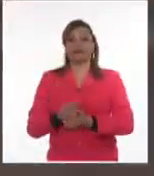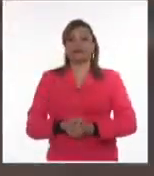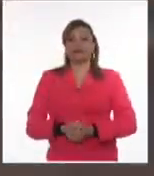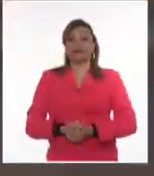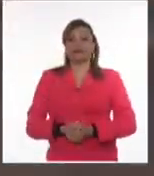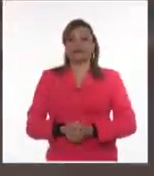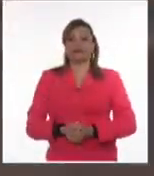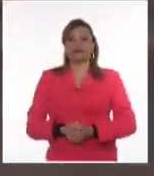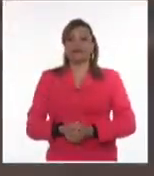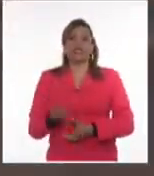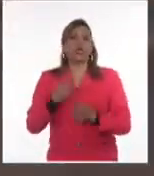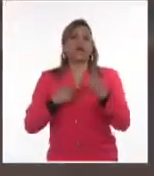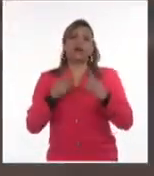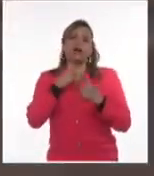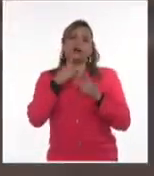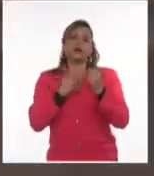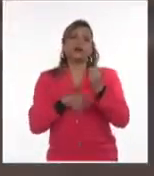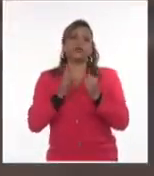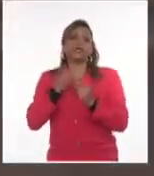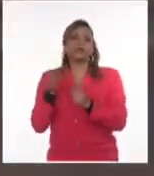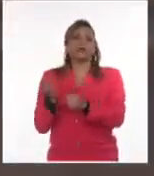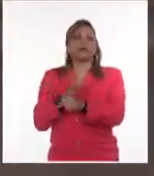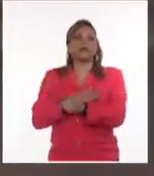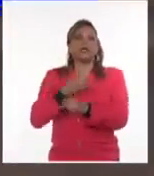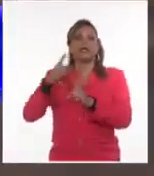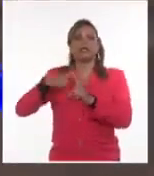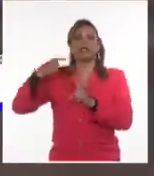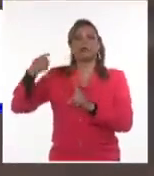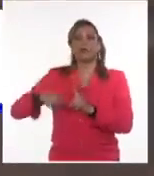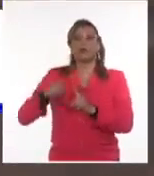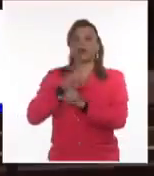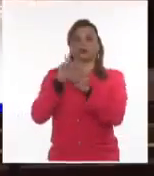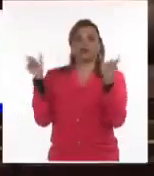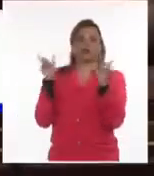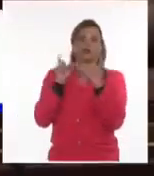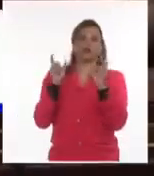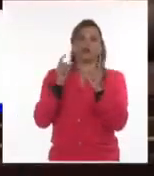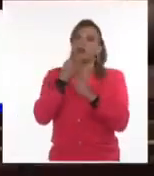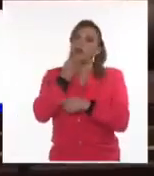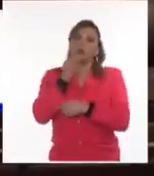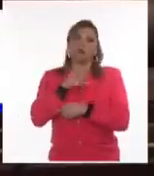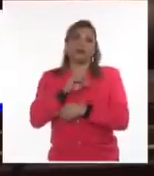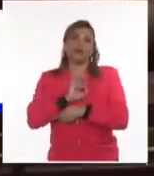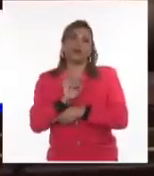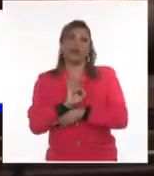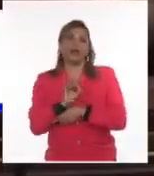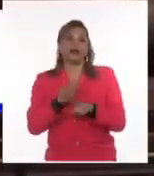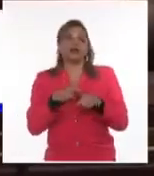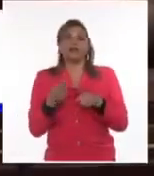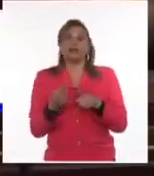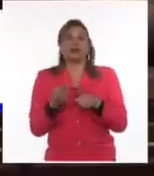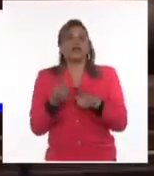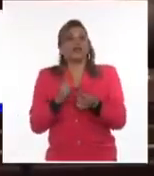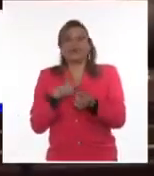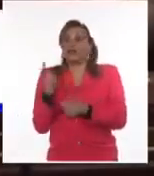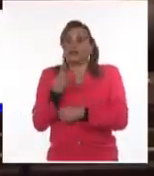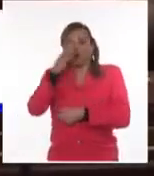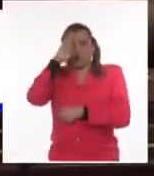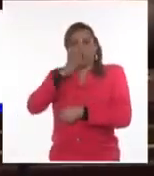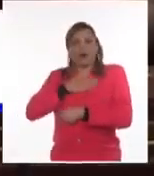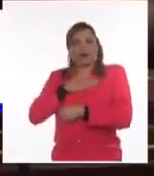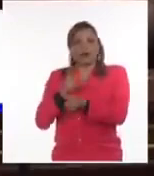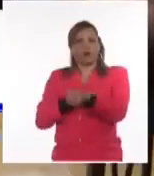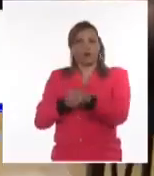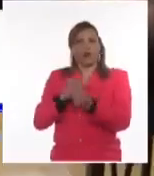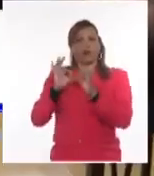Eso fue un hecho que realmente conmocionó el sistema de tribunales. No podemos decir otra cosa porque no estamos acostumbrados que